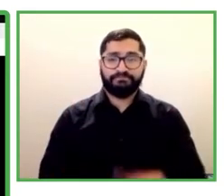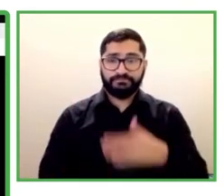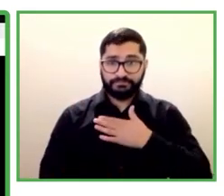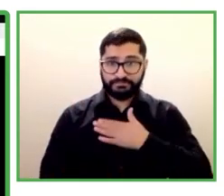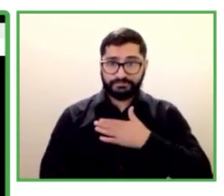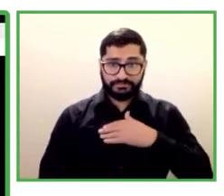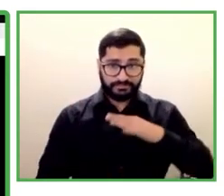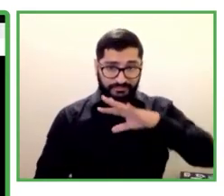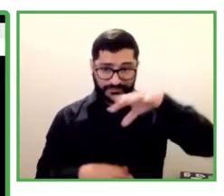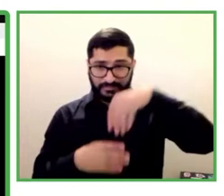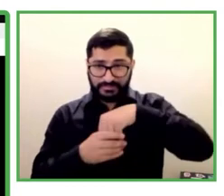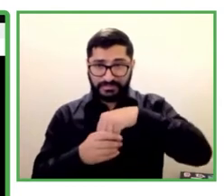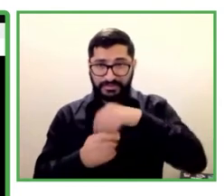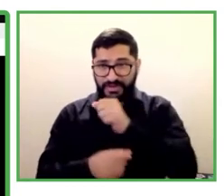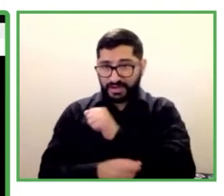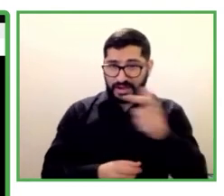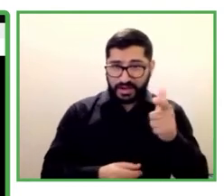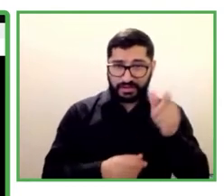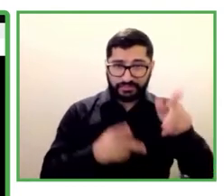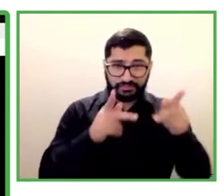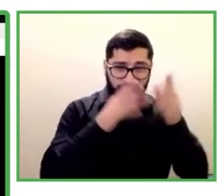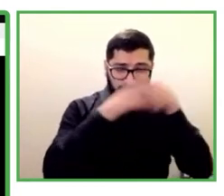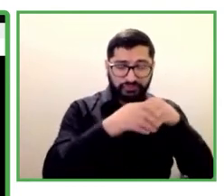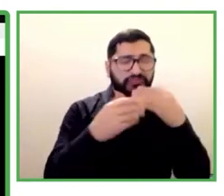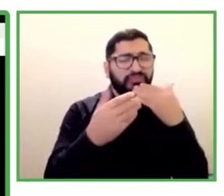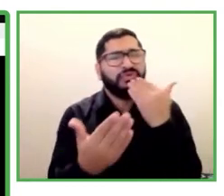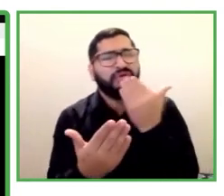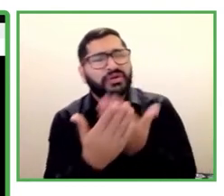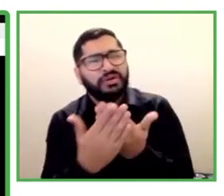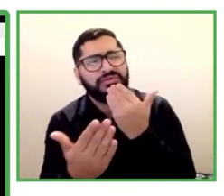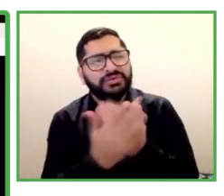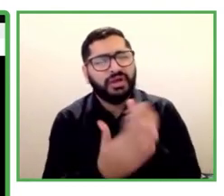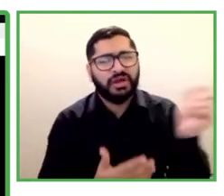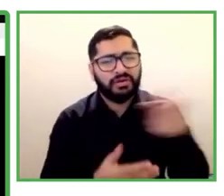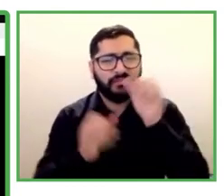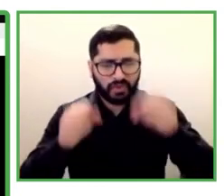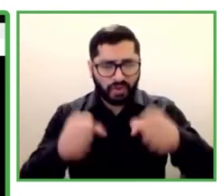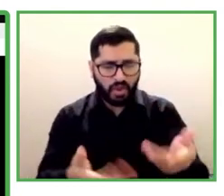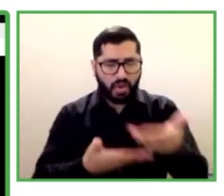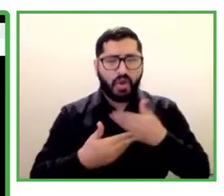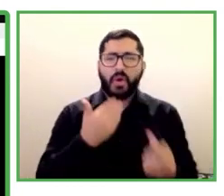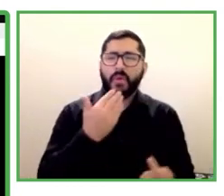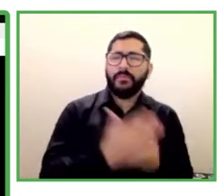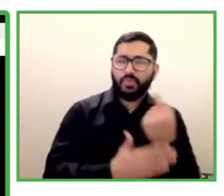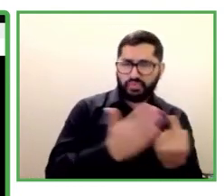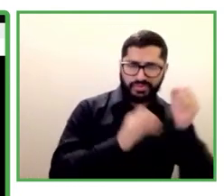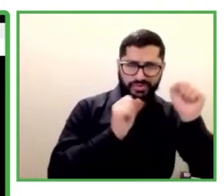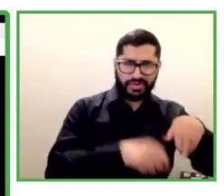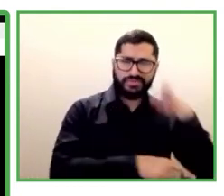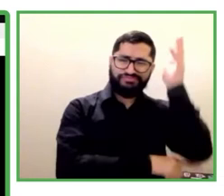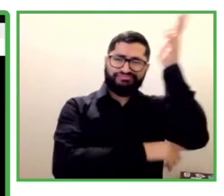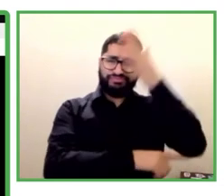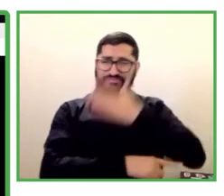muchas gracias por darnos la oportunidad de estar aquí. Espero escuchar de ustedes muy pronto.